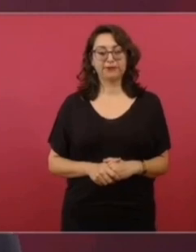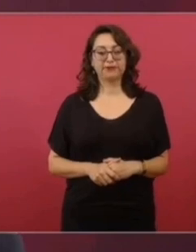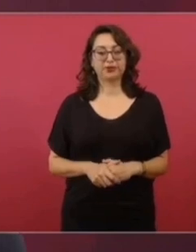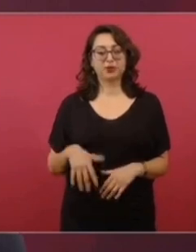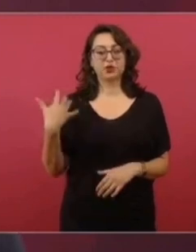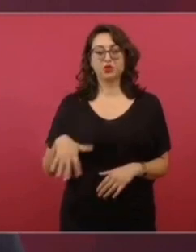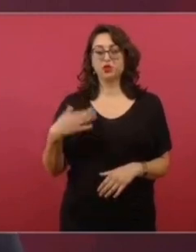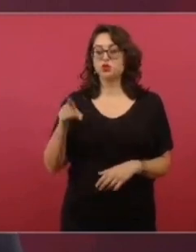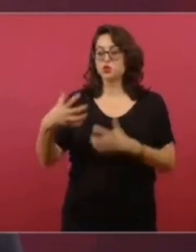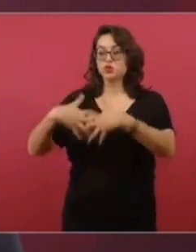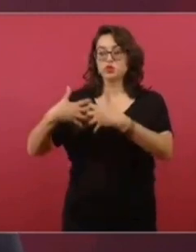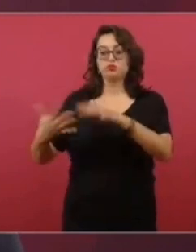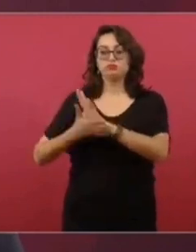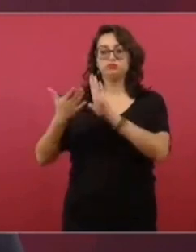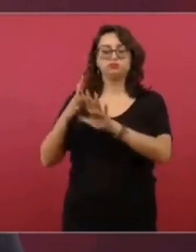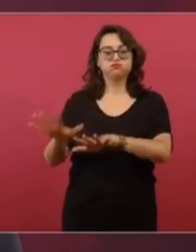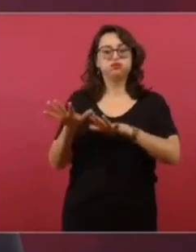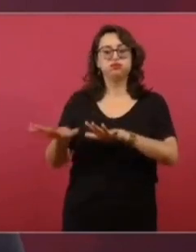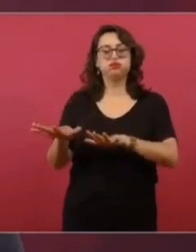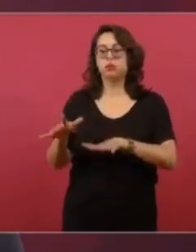obra única en el mundo.